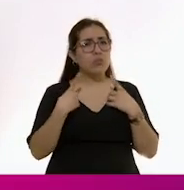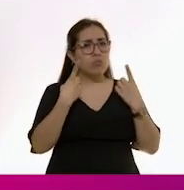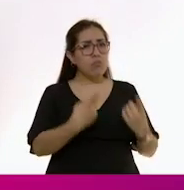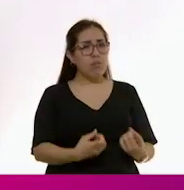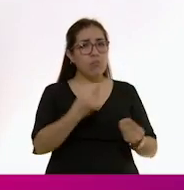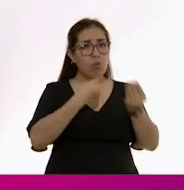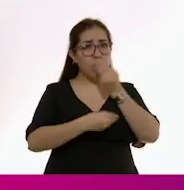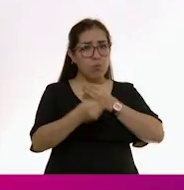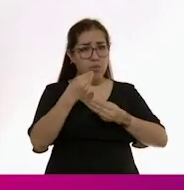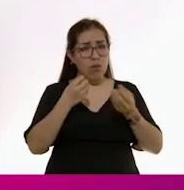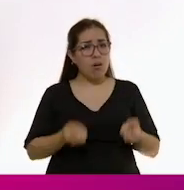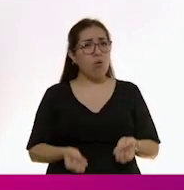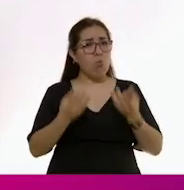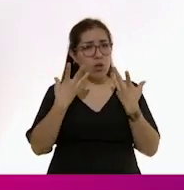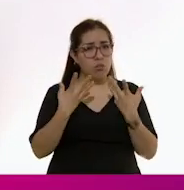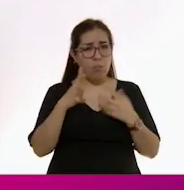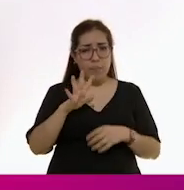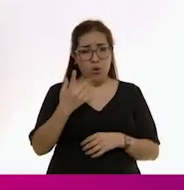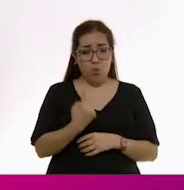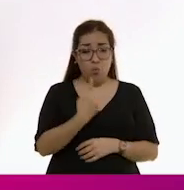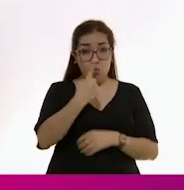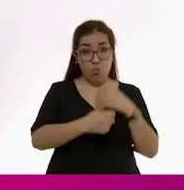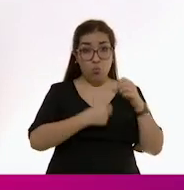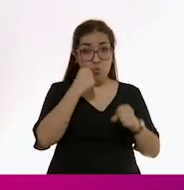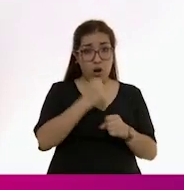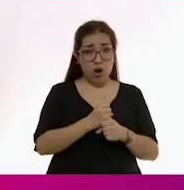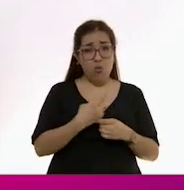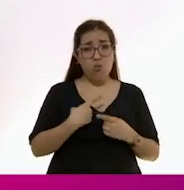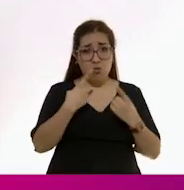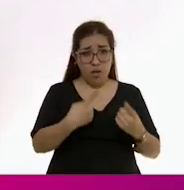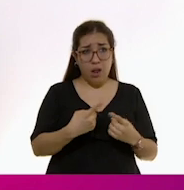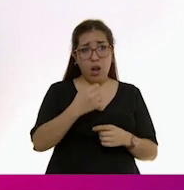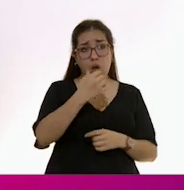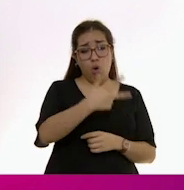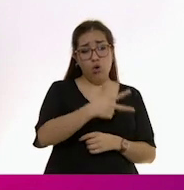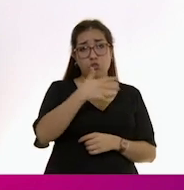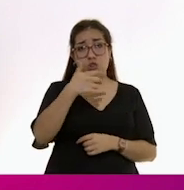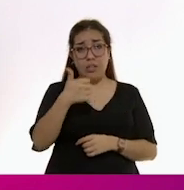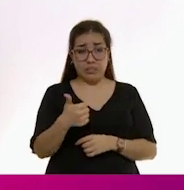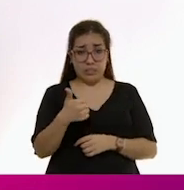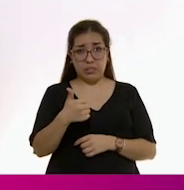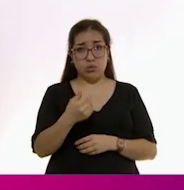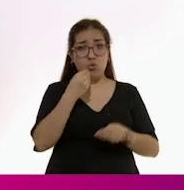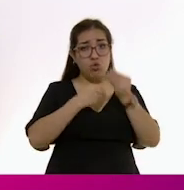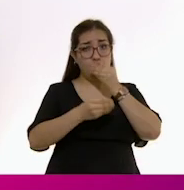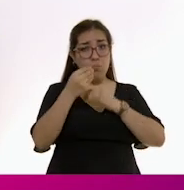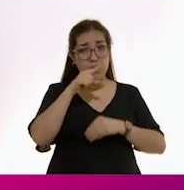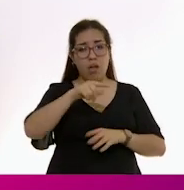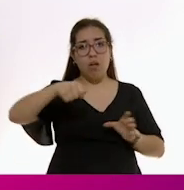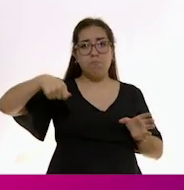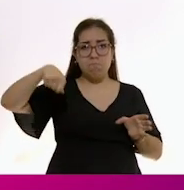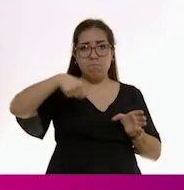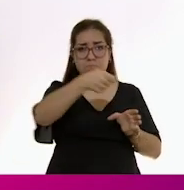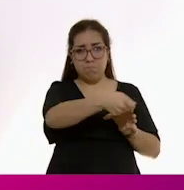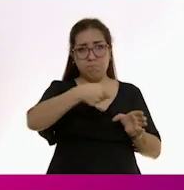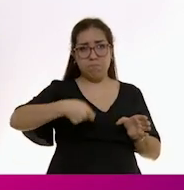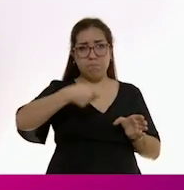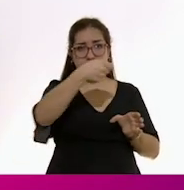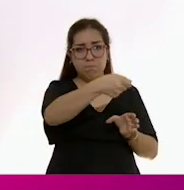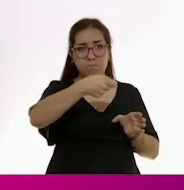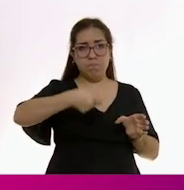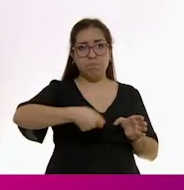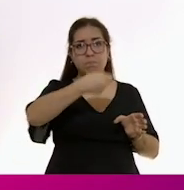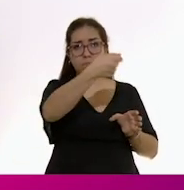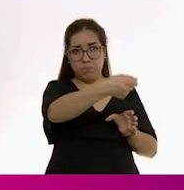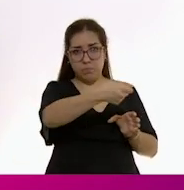A partir del año, ofrézcale de seis a ocho cucharadas de comida cada vez que come. Esto es